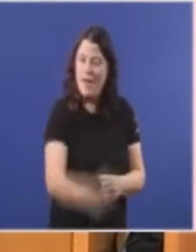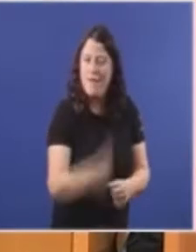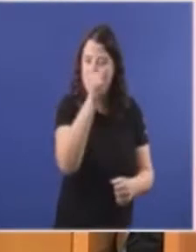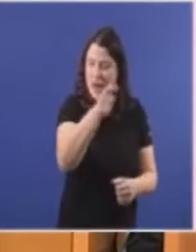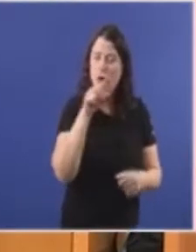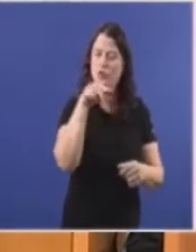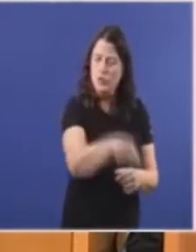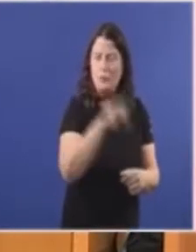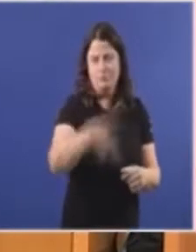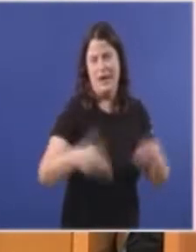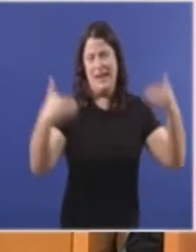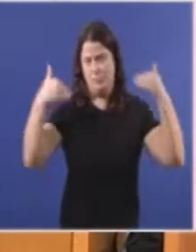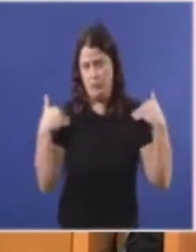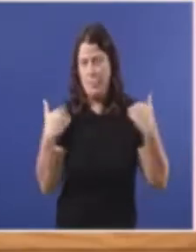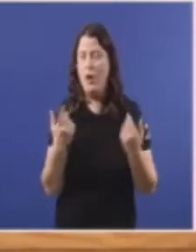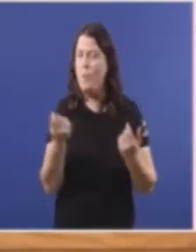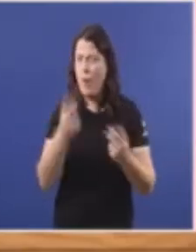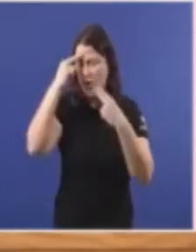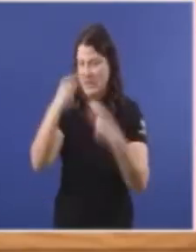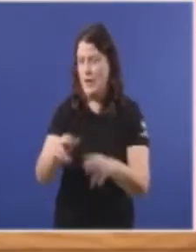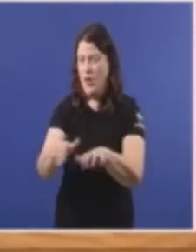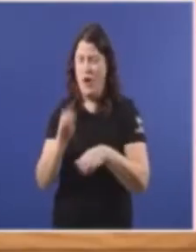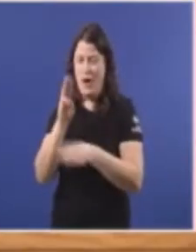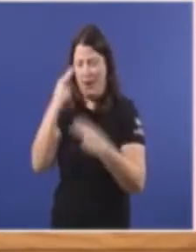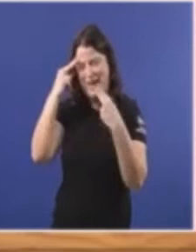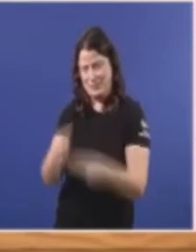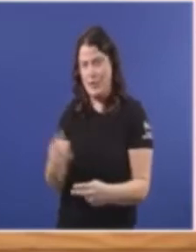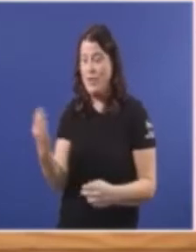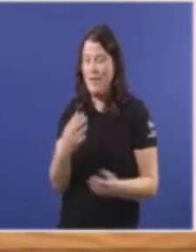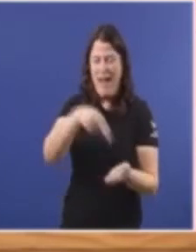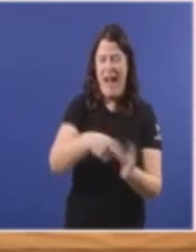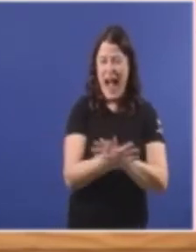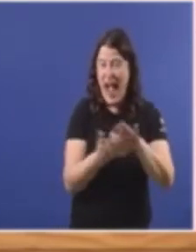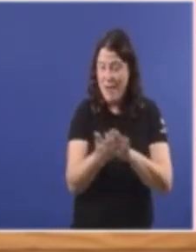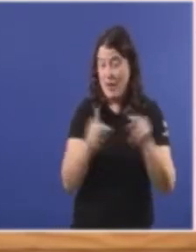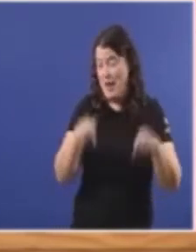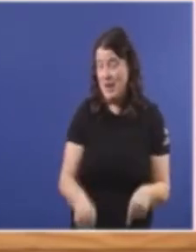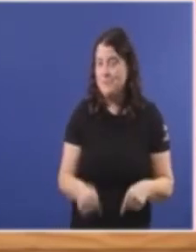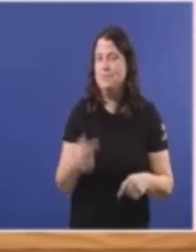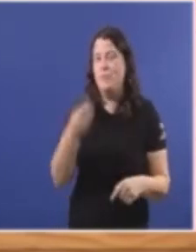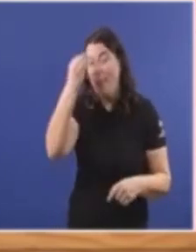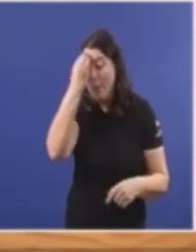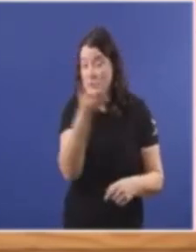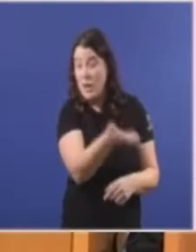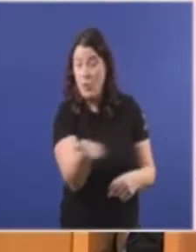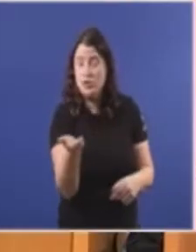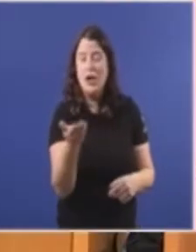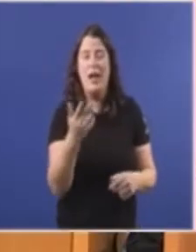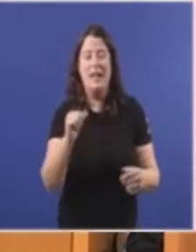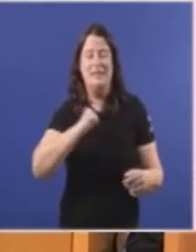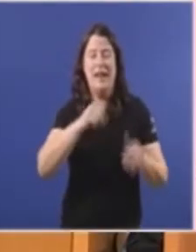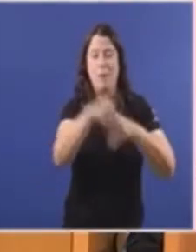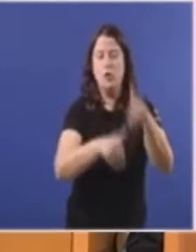é o responsable E teña un pouco de respeto A esta Cámara Señor Feijó Cando ven a falar a mesma Porque vostedes creen Que porque teñen a malloría E